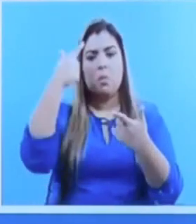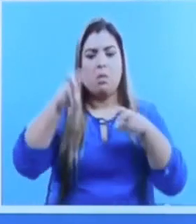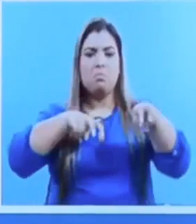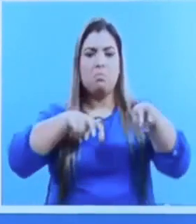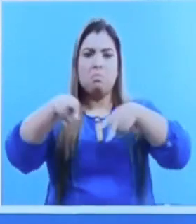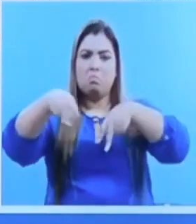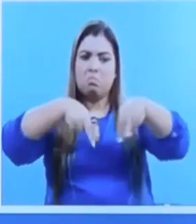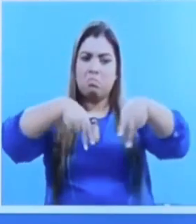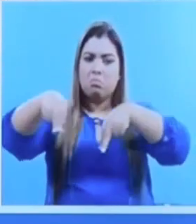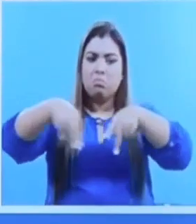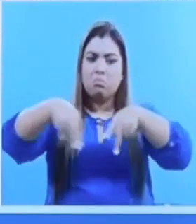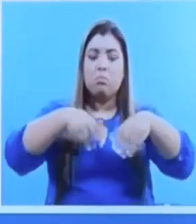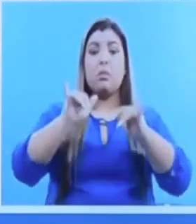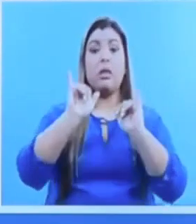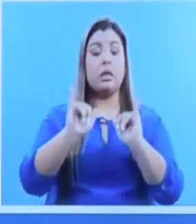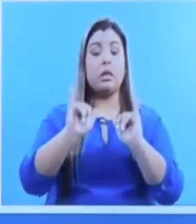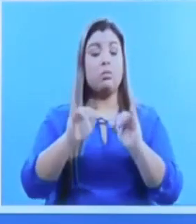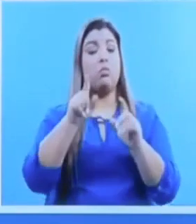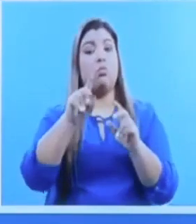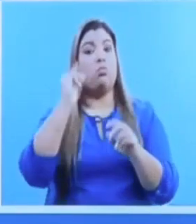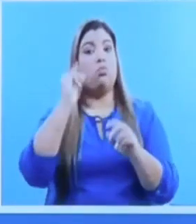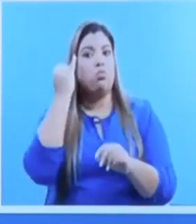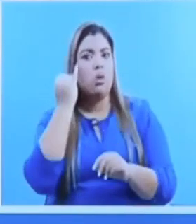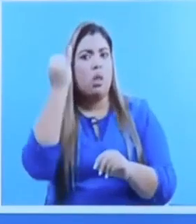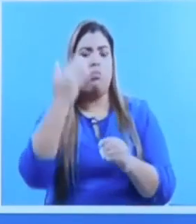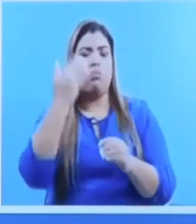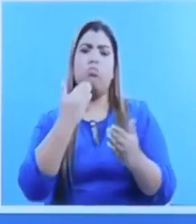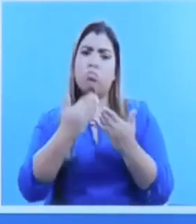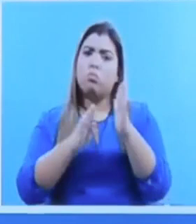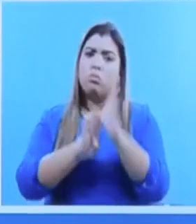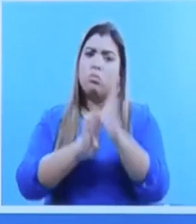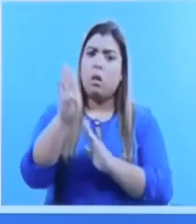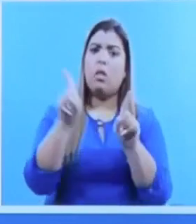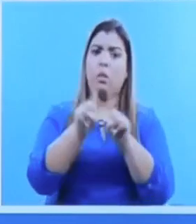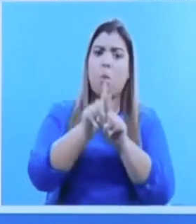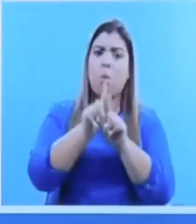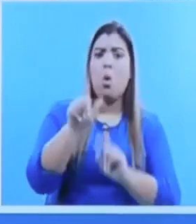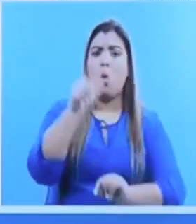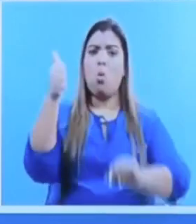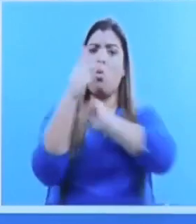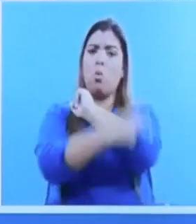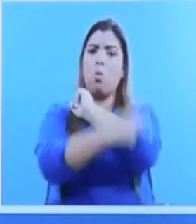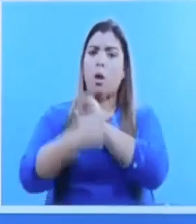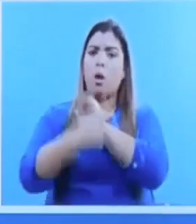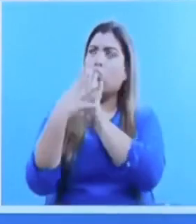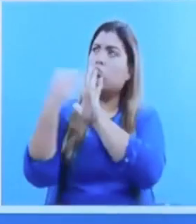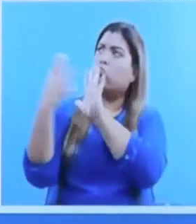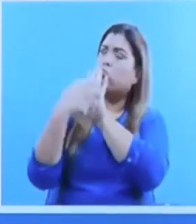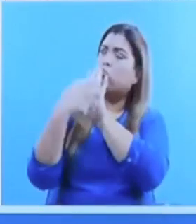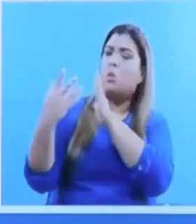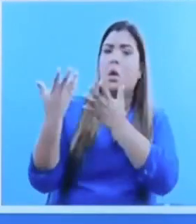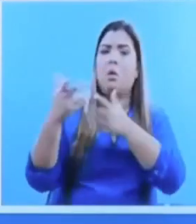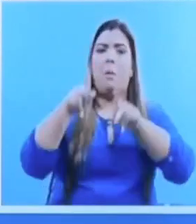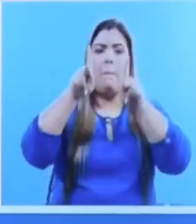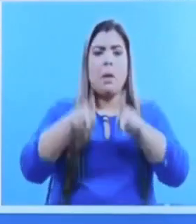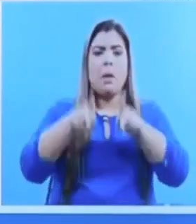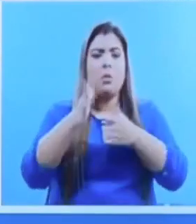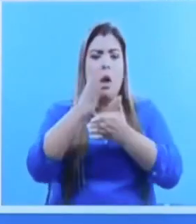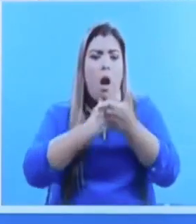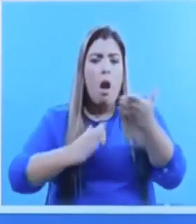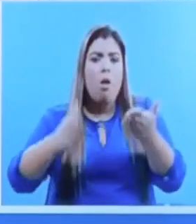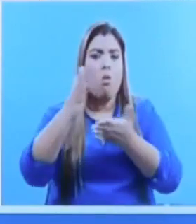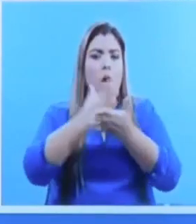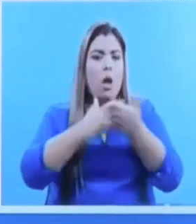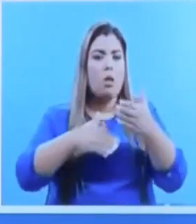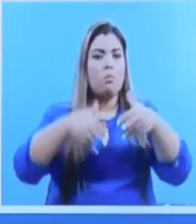movilidad. Este es un concepto que ha sido exitoso también en otros países y el principio básico es bastante sencillo.